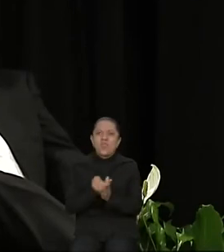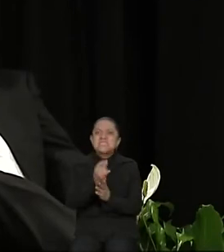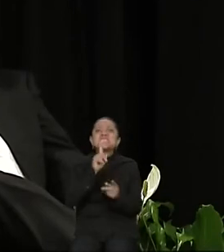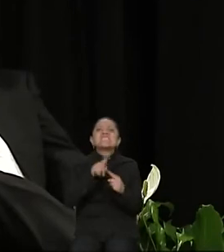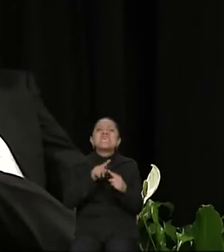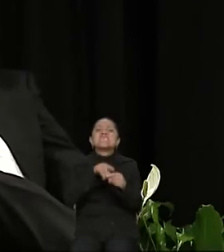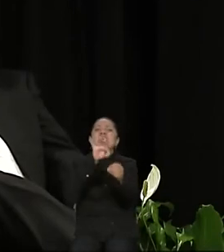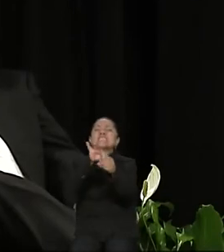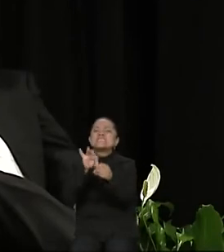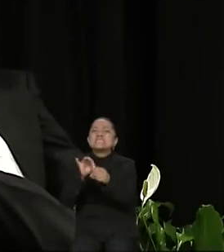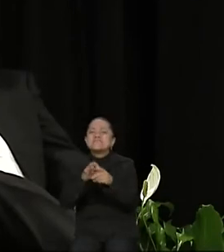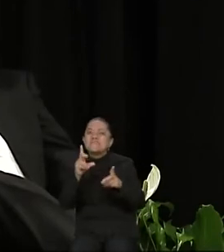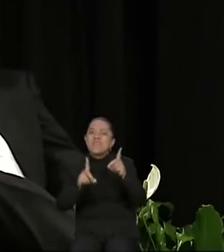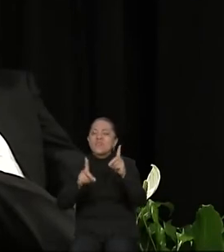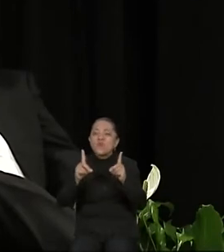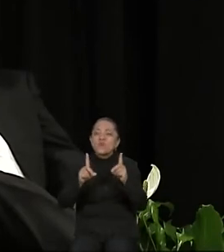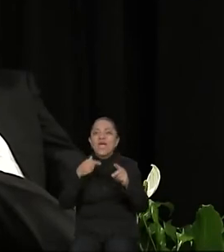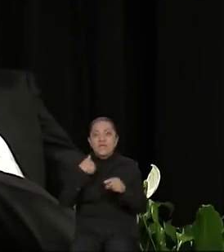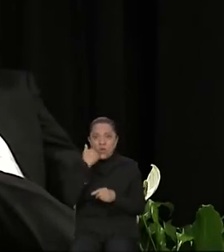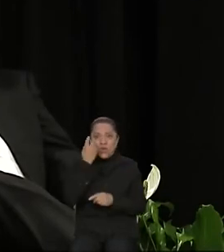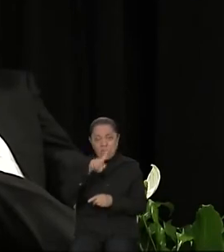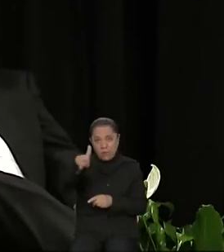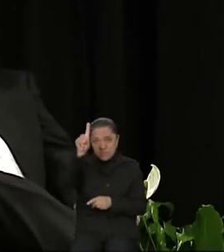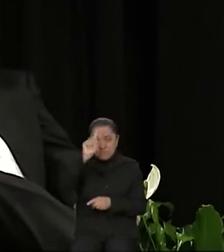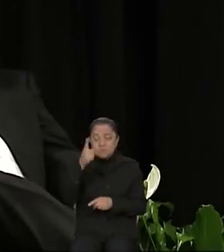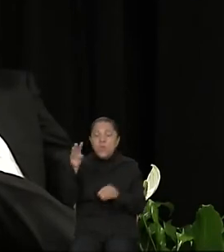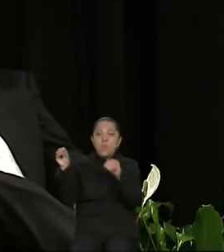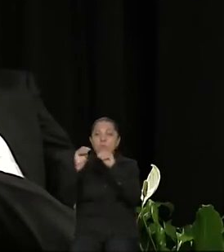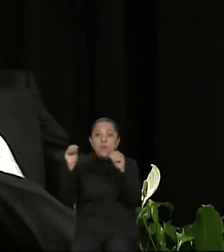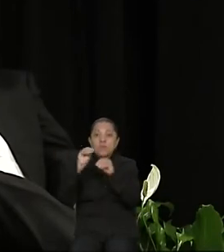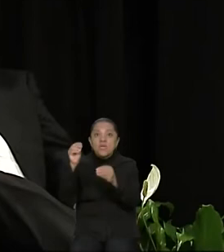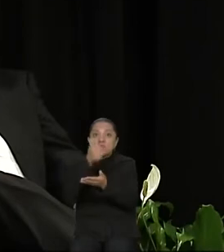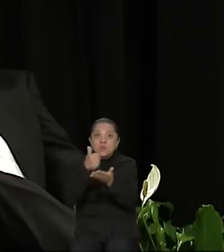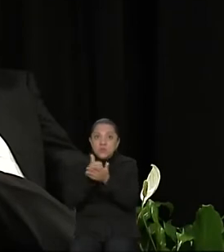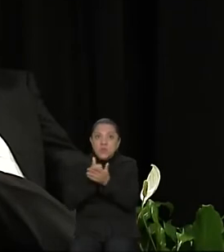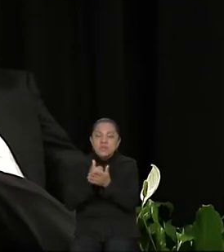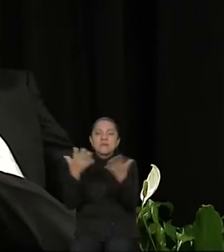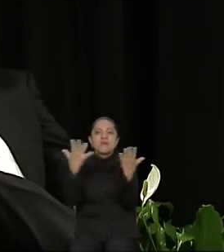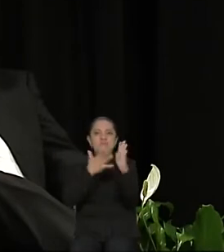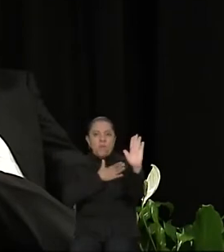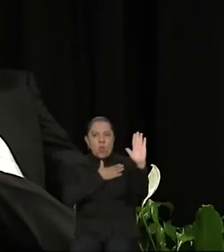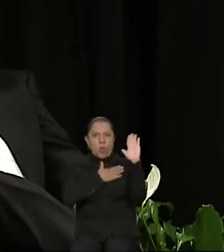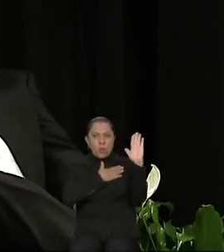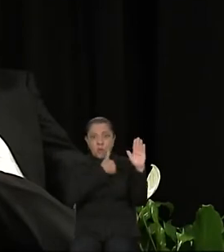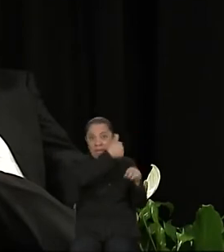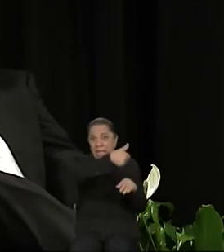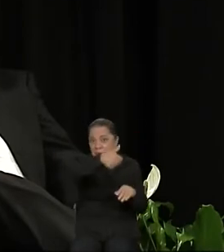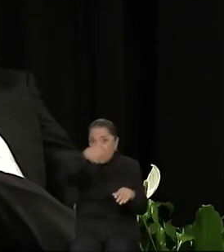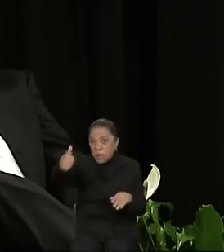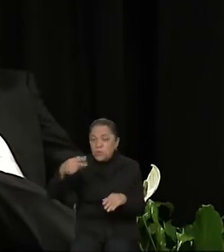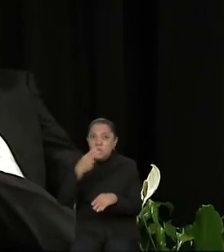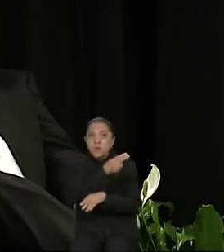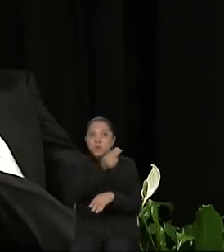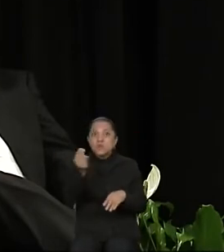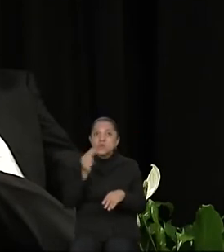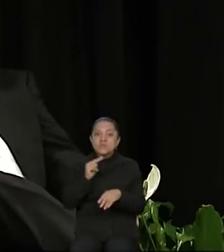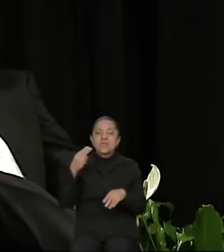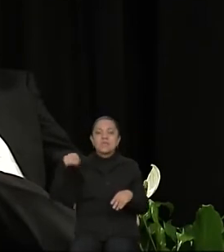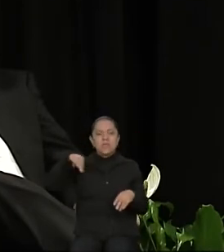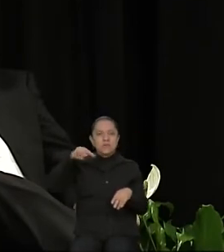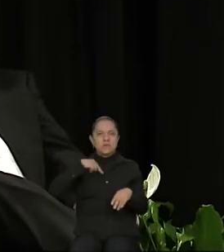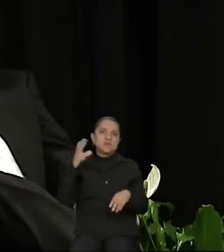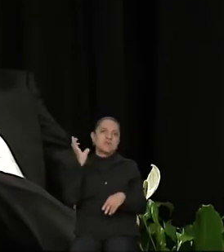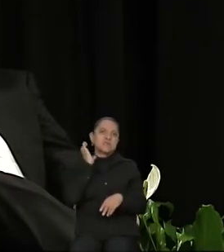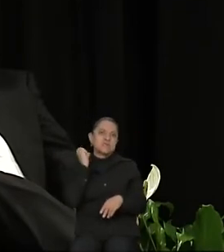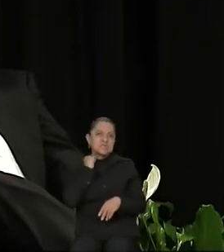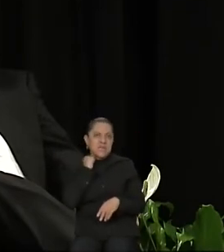decirles que en Movimiento Ciudadano vamos a generar un compromiso con cada una y con cada uno de ustedes. Nosotros, al Senado de la República, no vamos